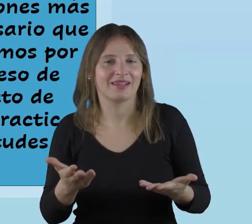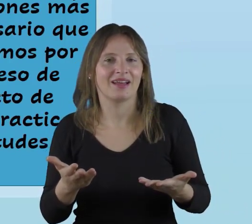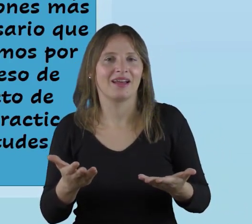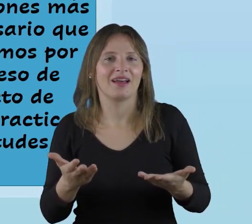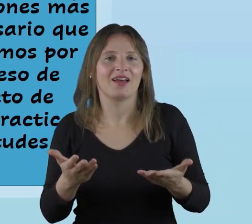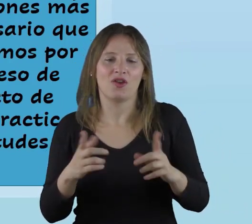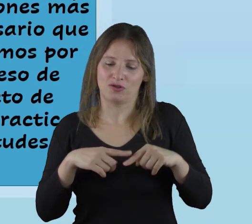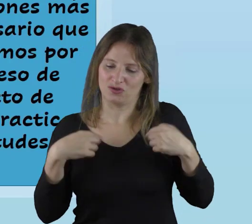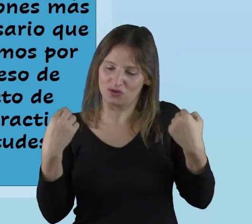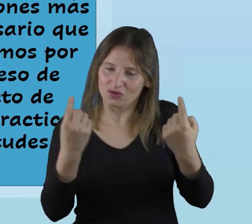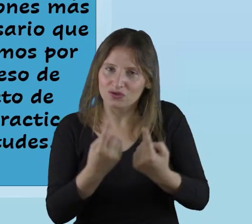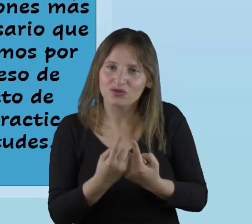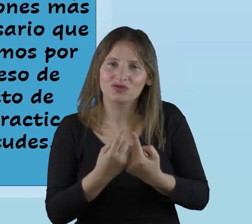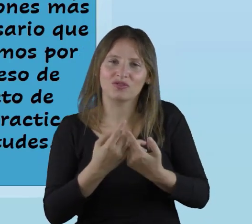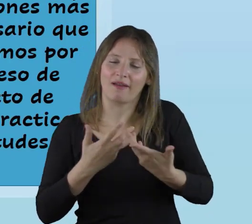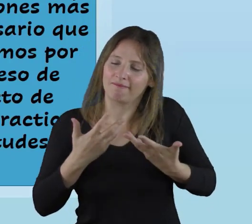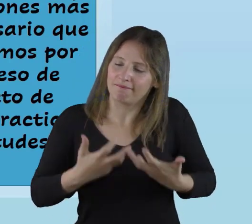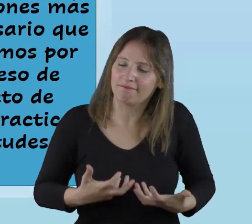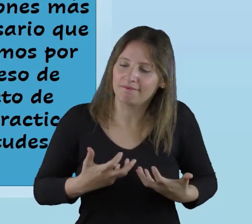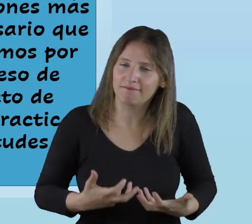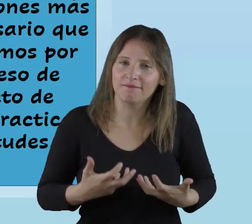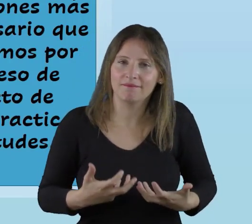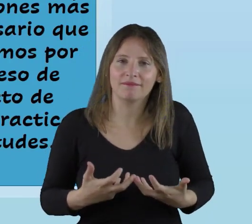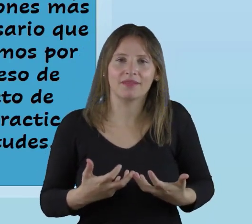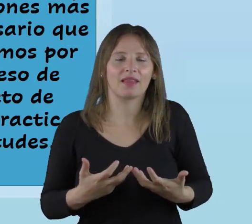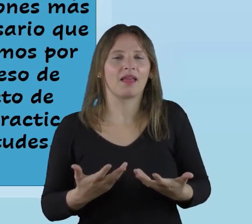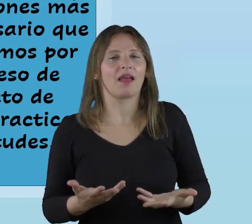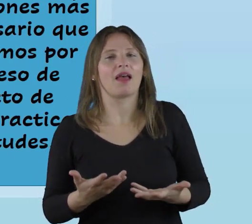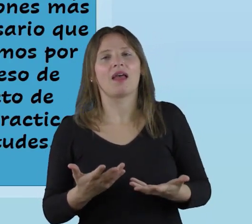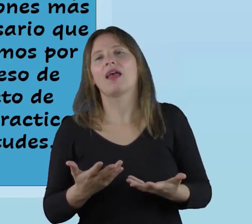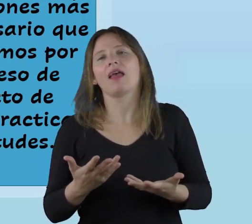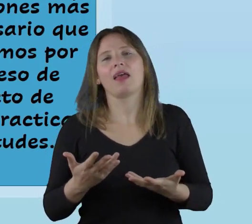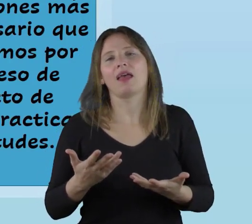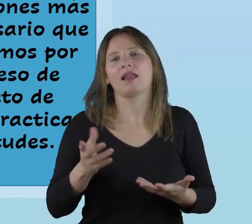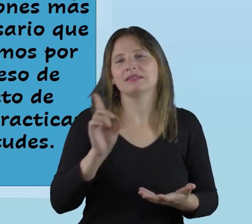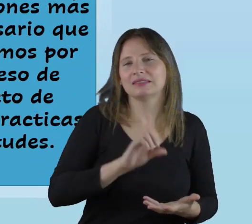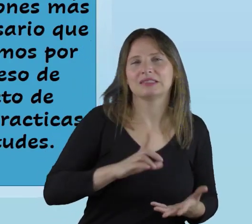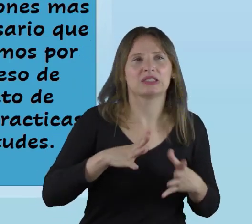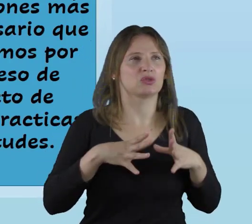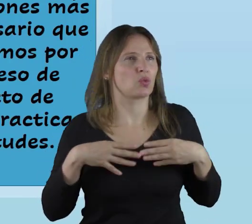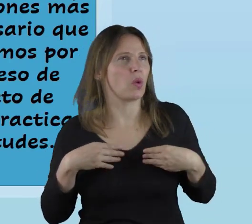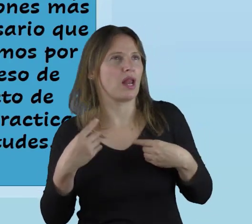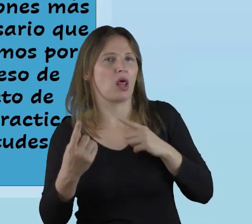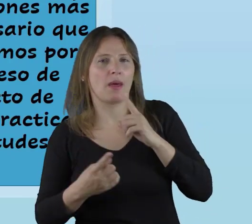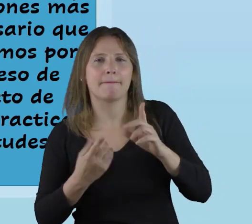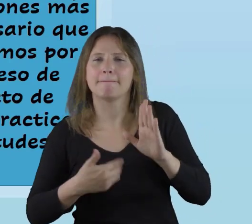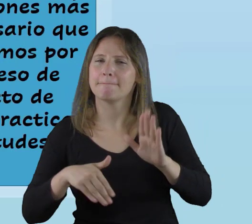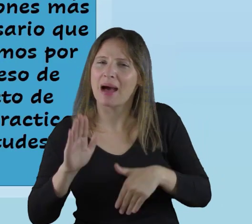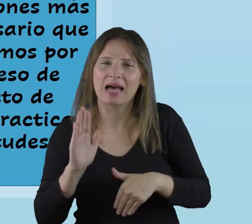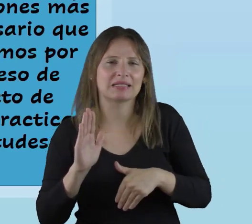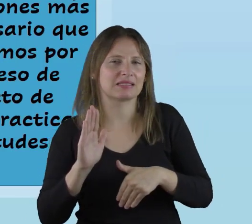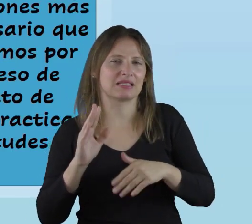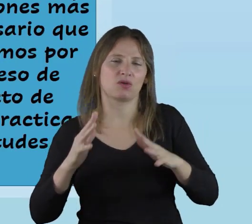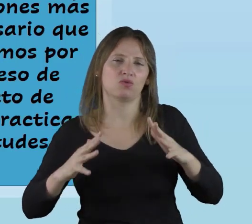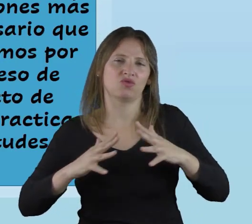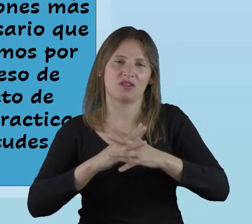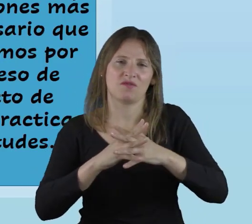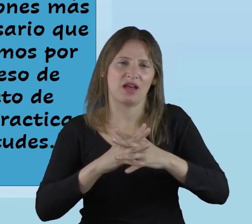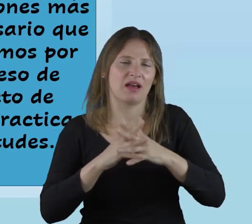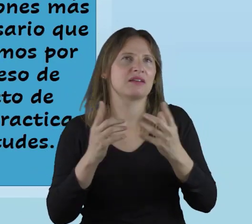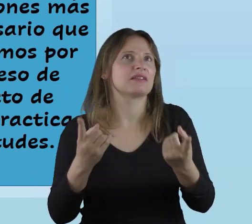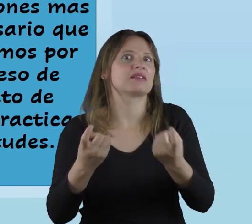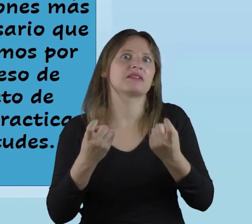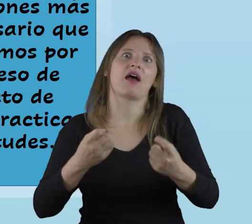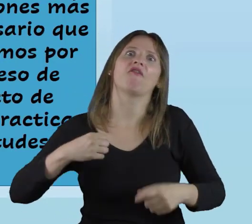ya que a nosotros al querer tener instituciones más inclusivas